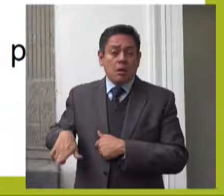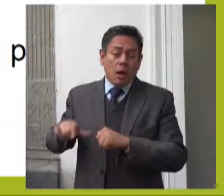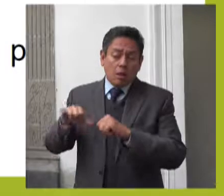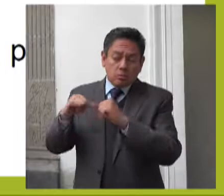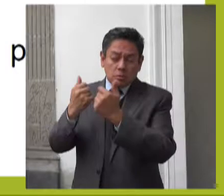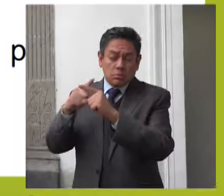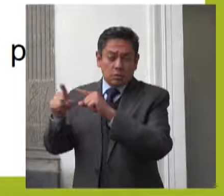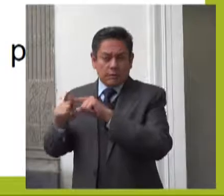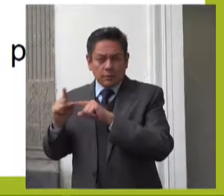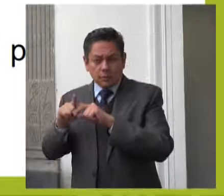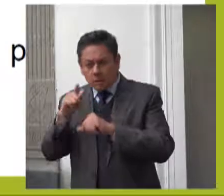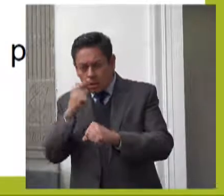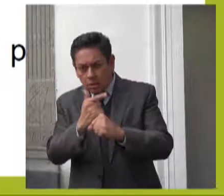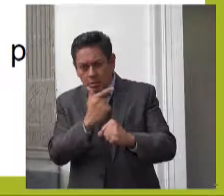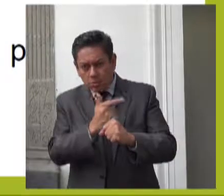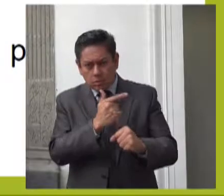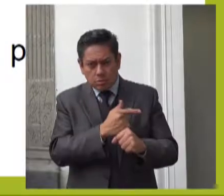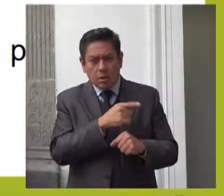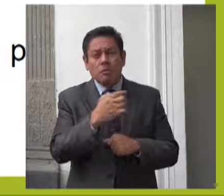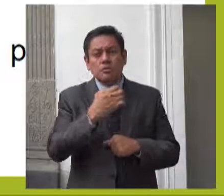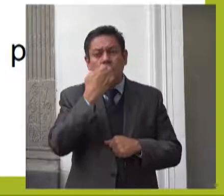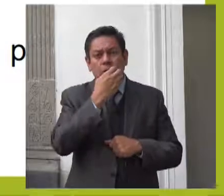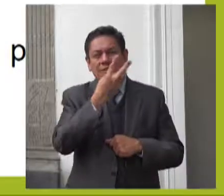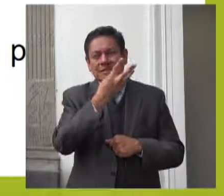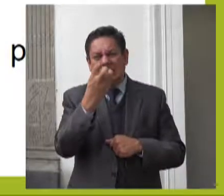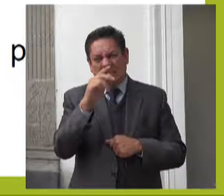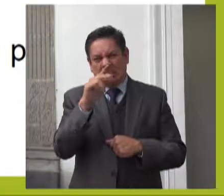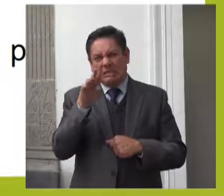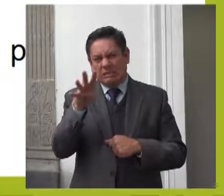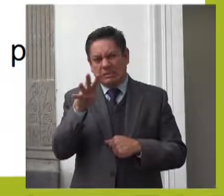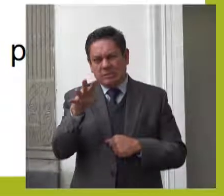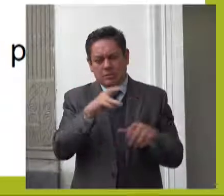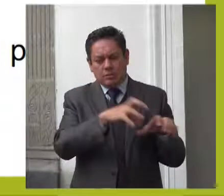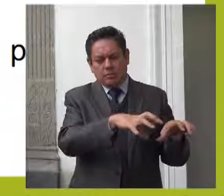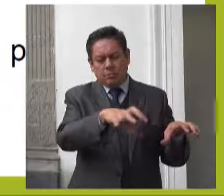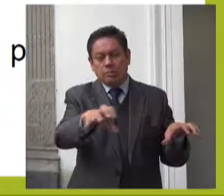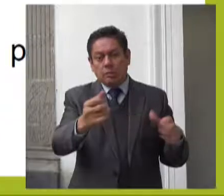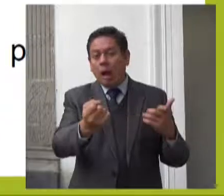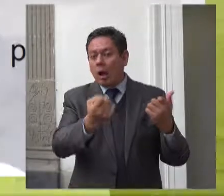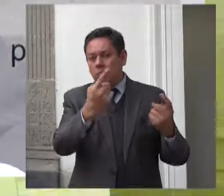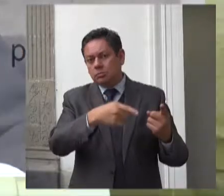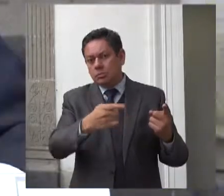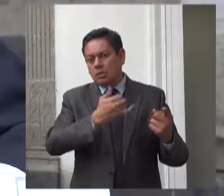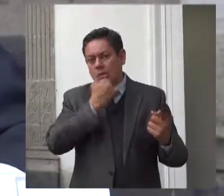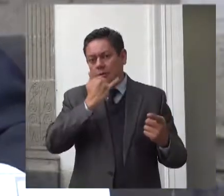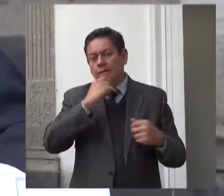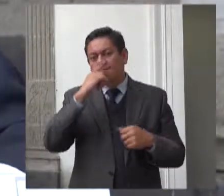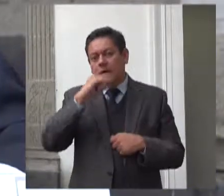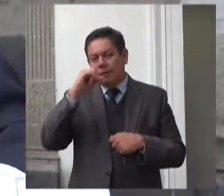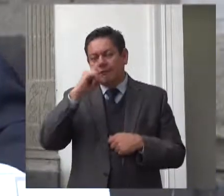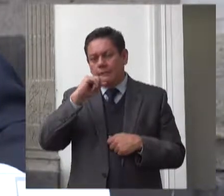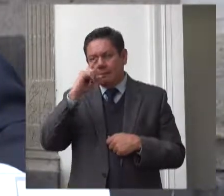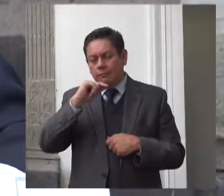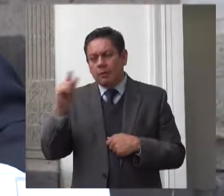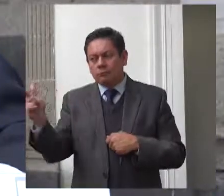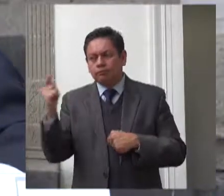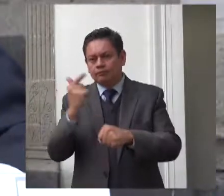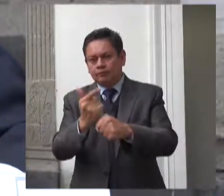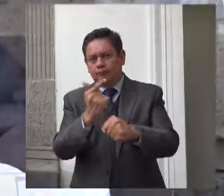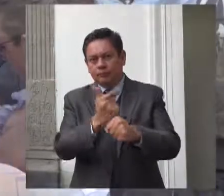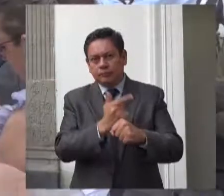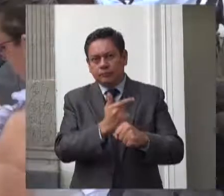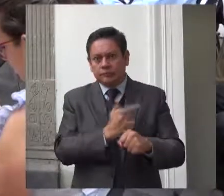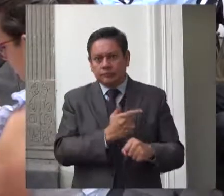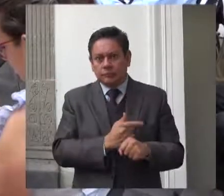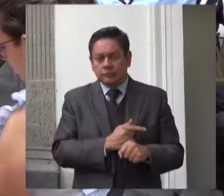319 estancias infantiles de un total de nueve mil quinientas sesenta y cinco, es decir,